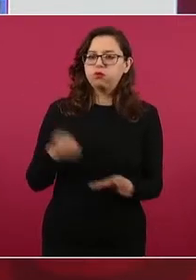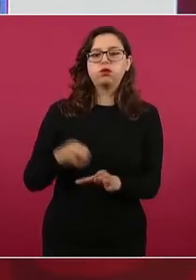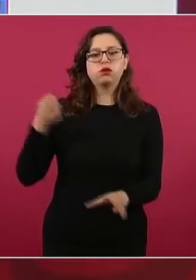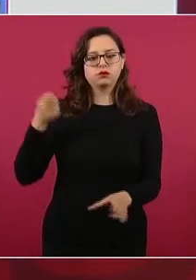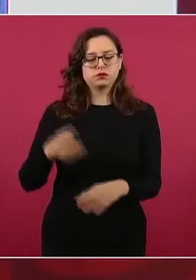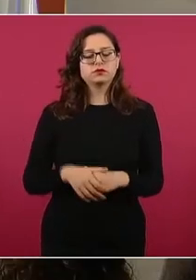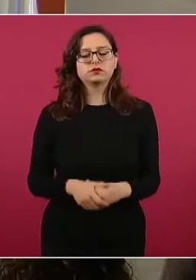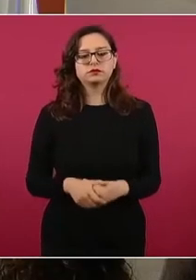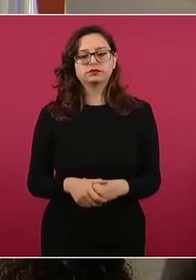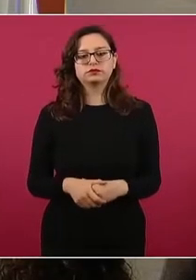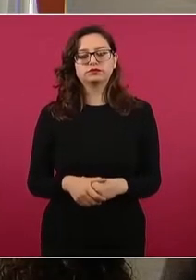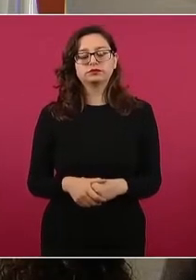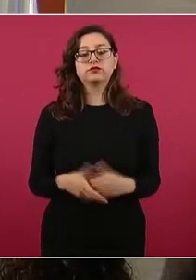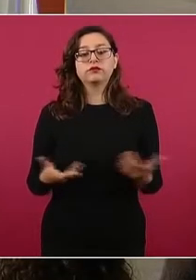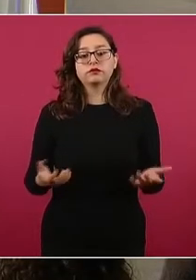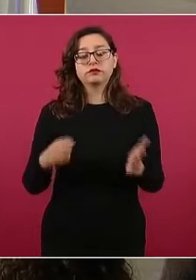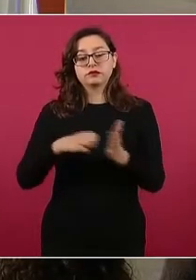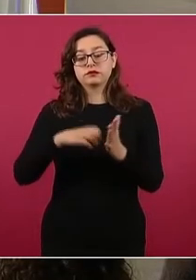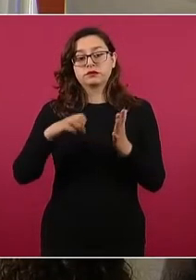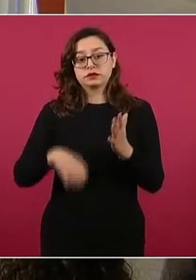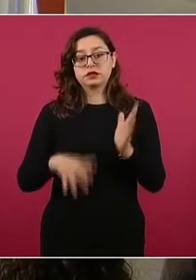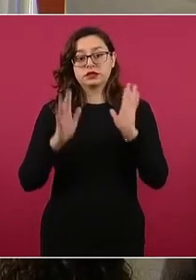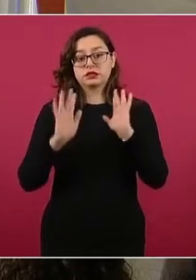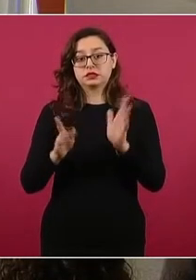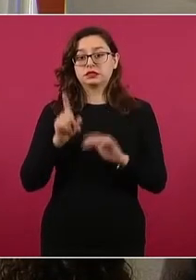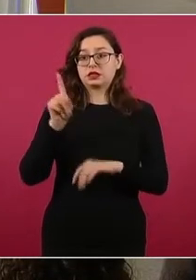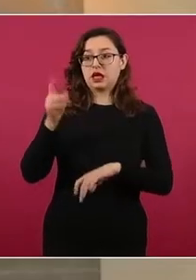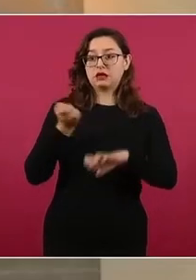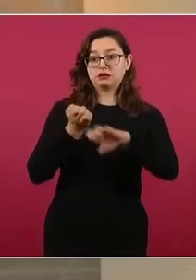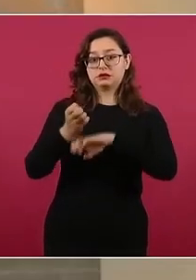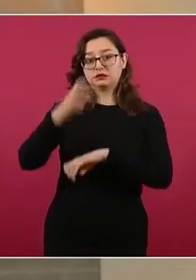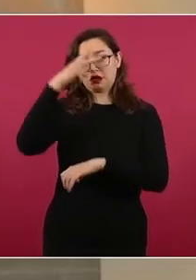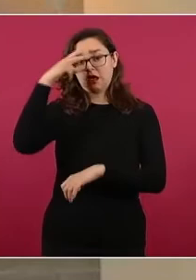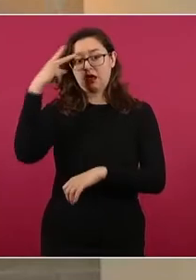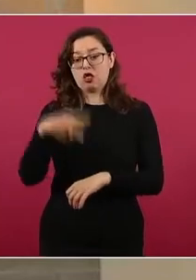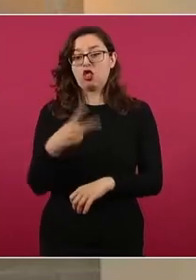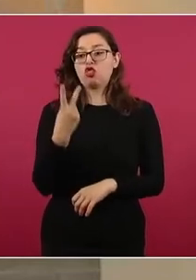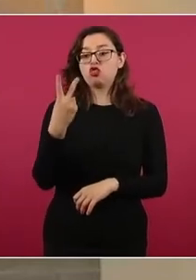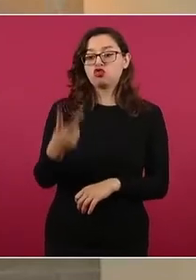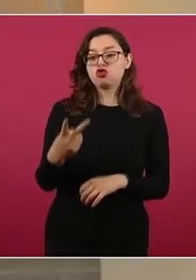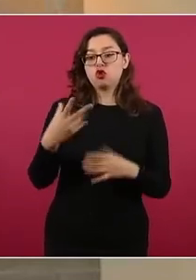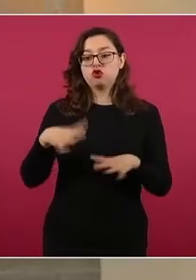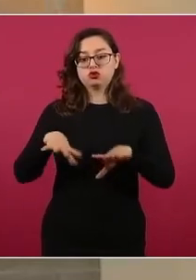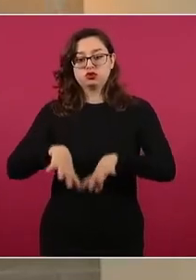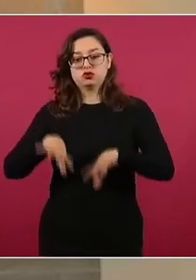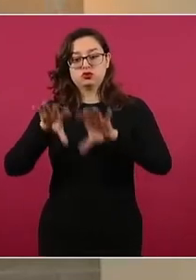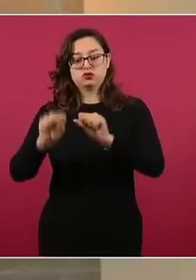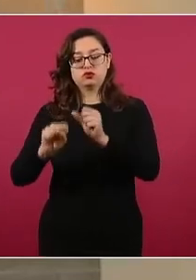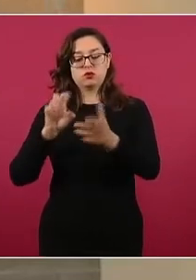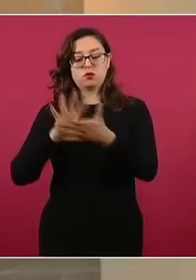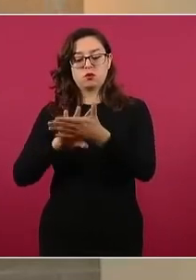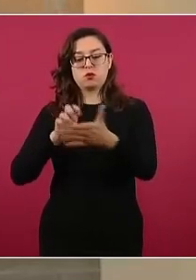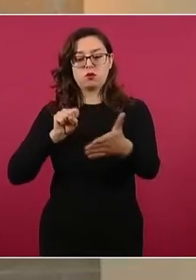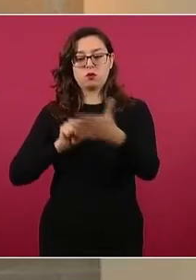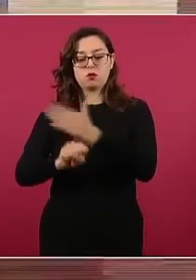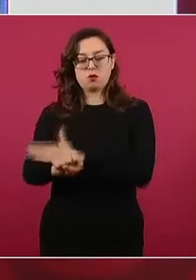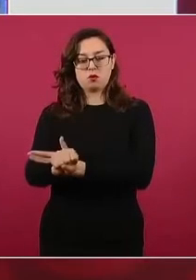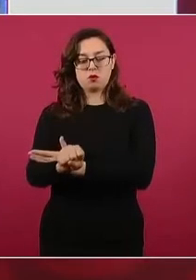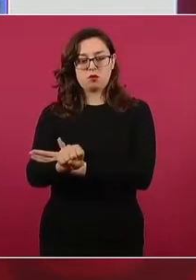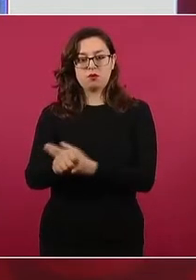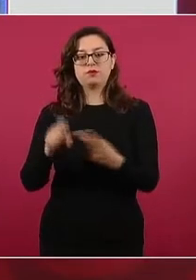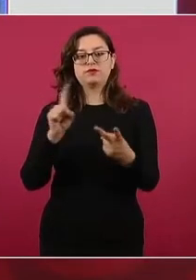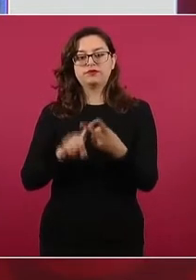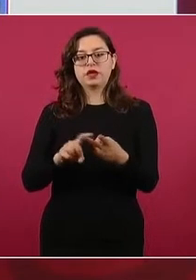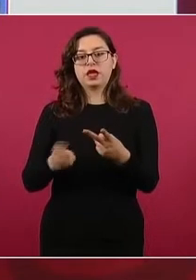Es el caso de una sentencia en el Estado de México, de dos detenidos en la Ciudad de México, de tres detenidos en